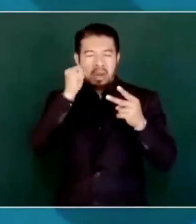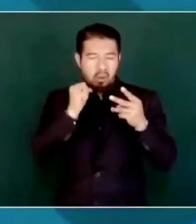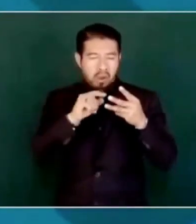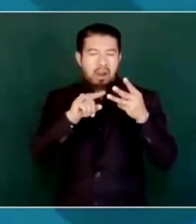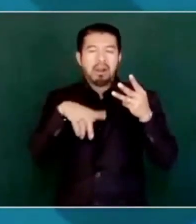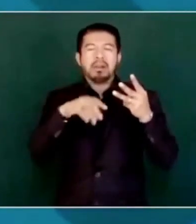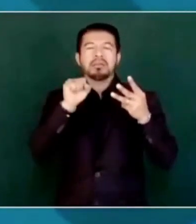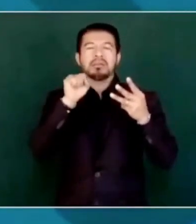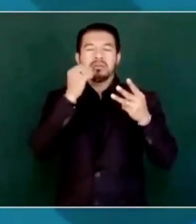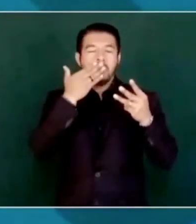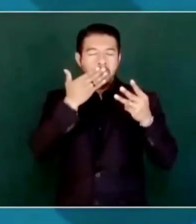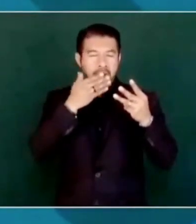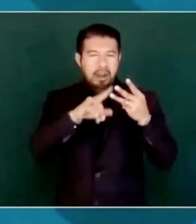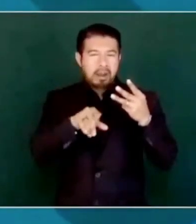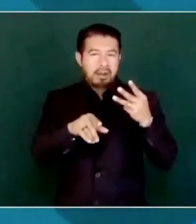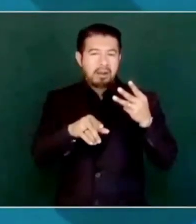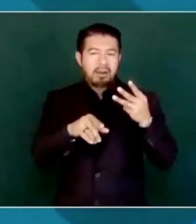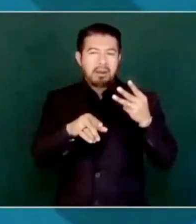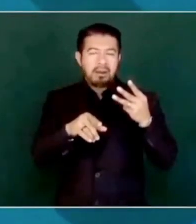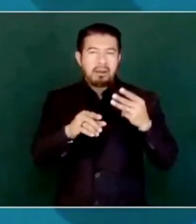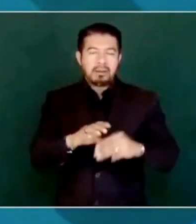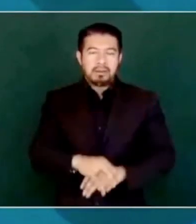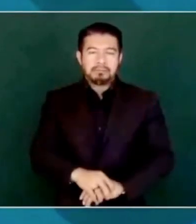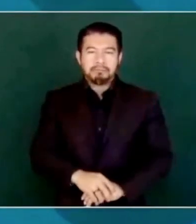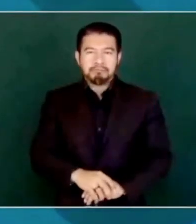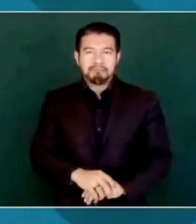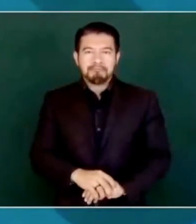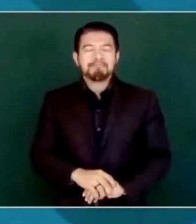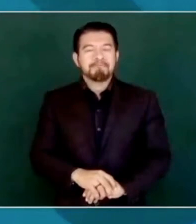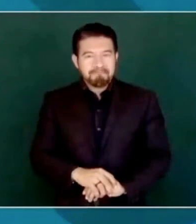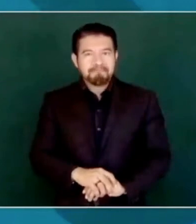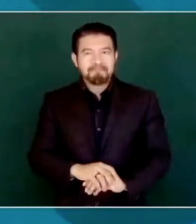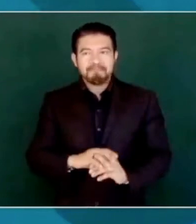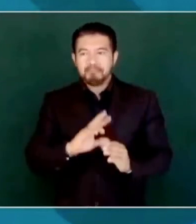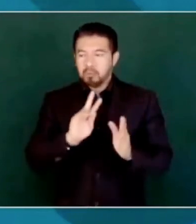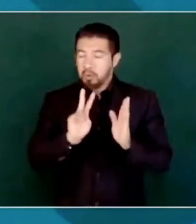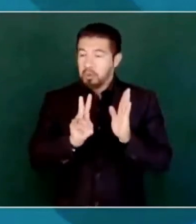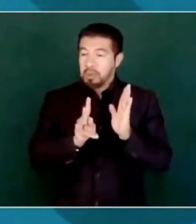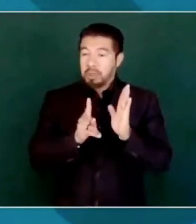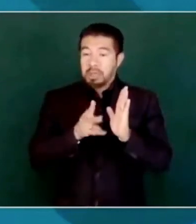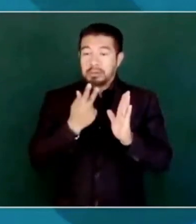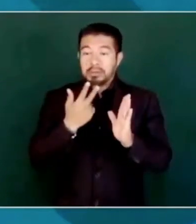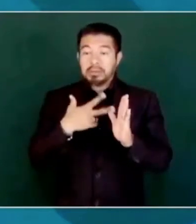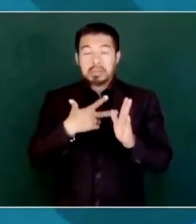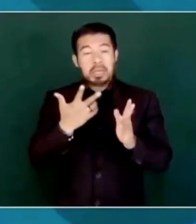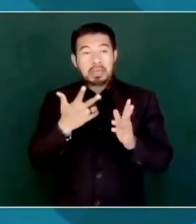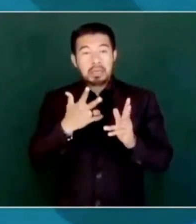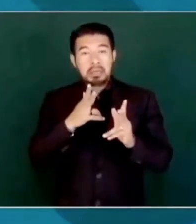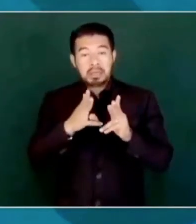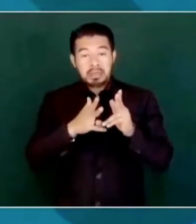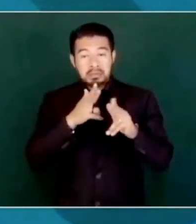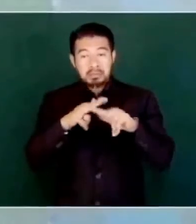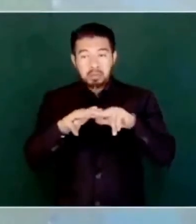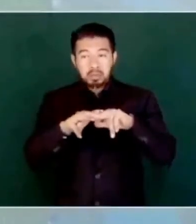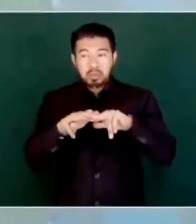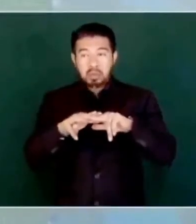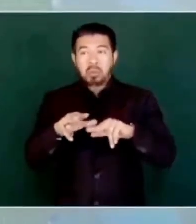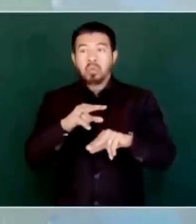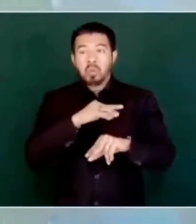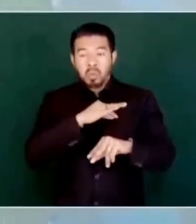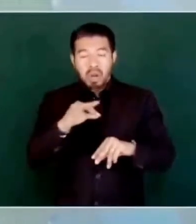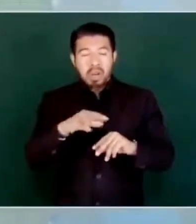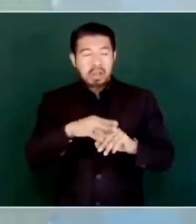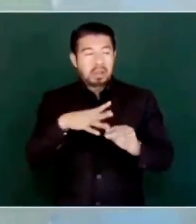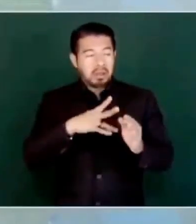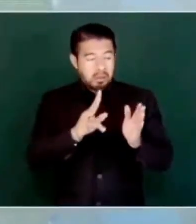Sonora, volver a los trenes de pasajeros que puedan llegar